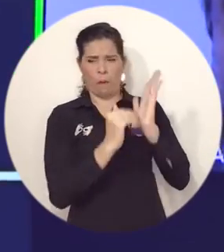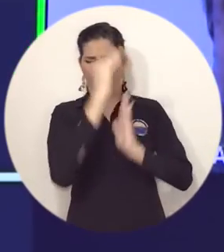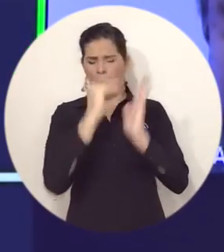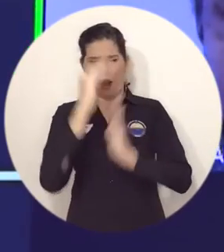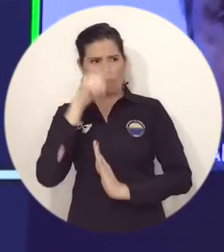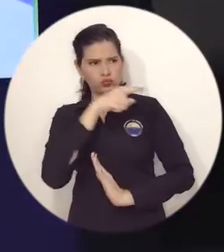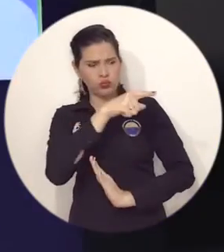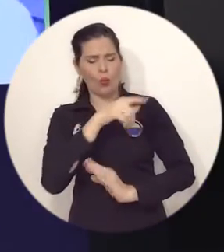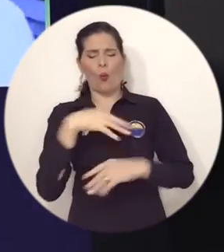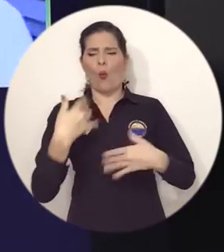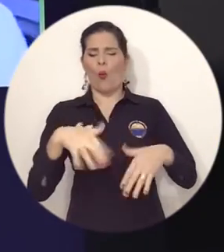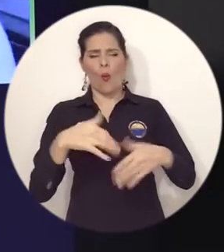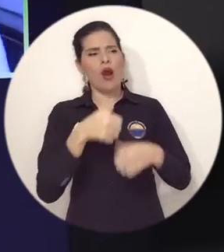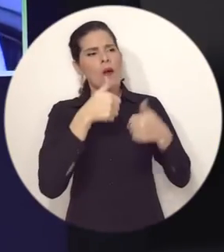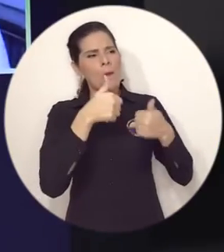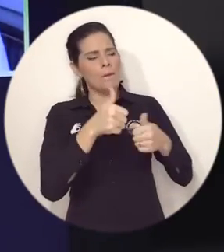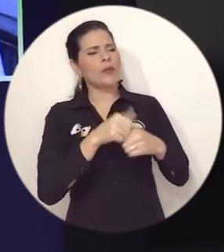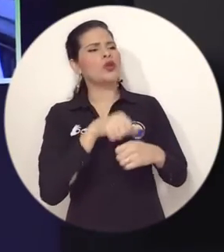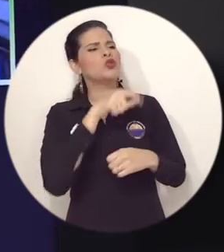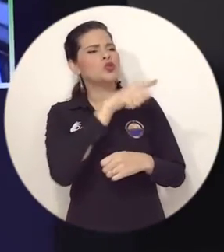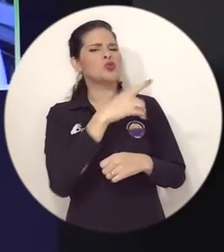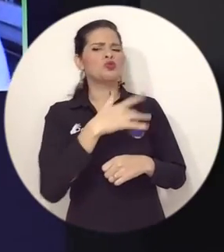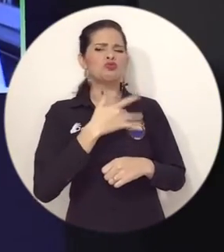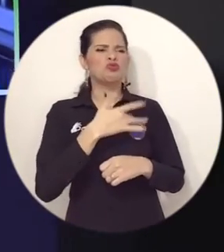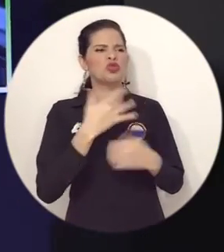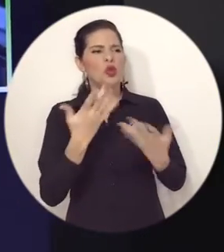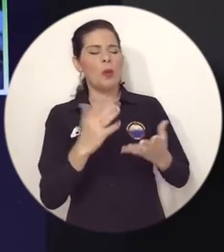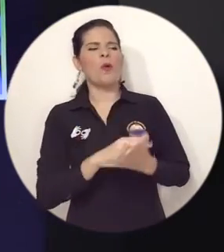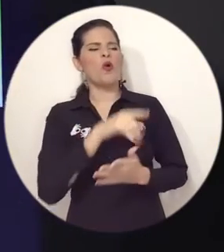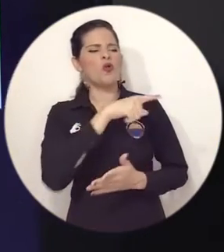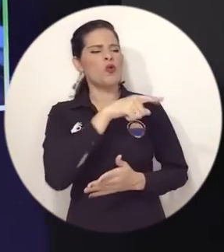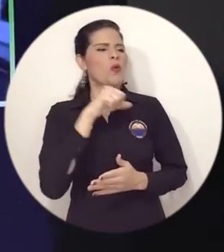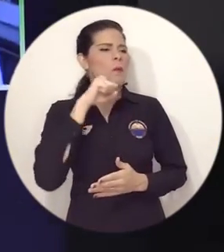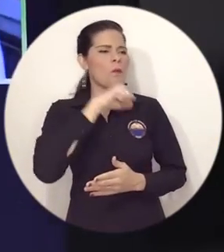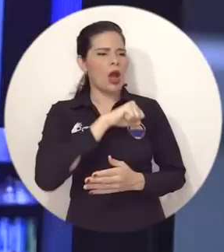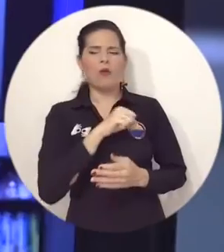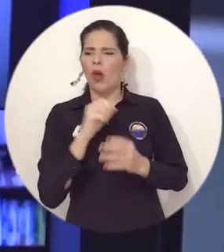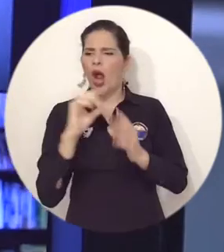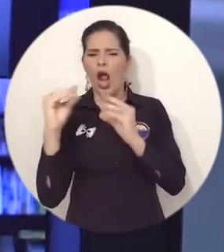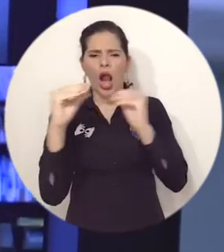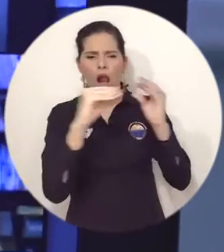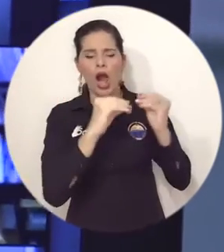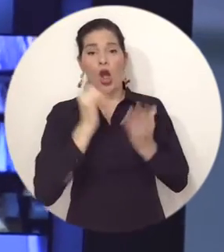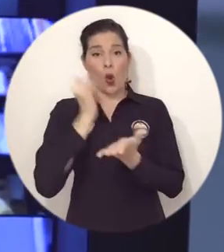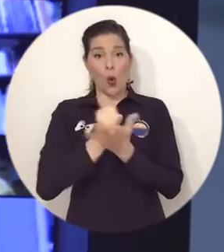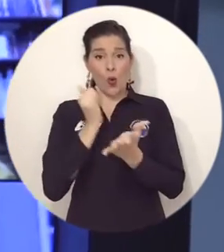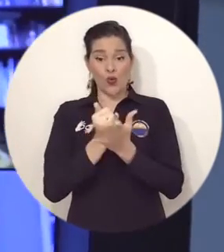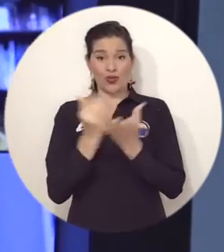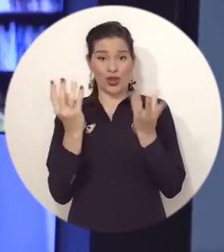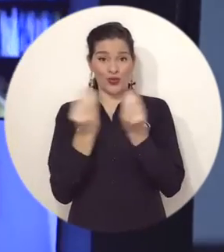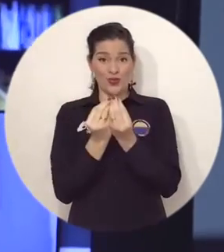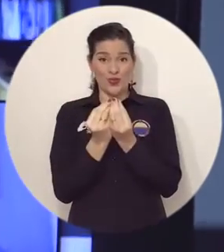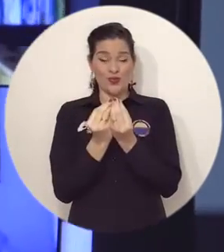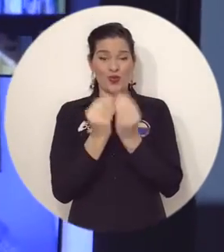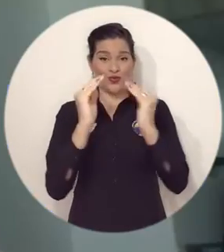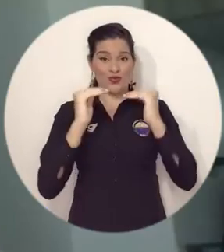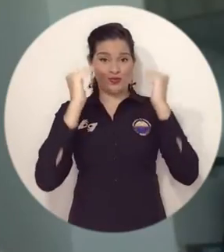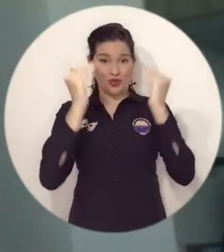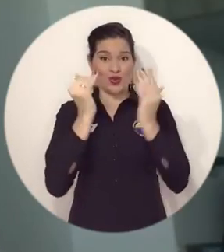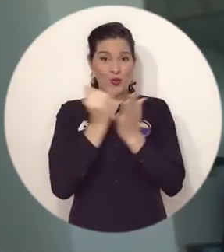estudiantes, se sometió a votación obteniendo el ingeniero Pablo Vera Salazar unanimidad en los miembros del consejo superior.